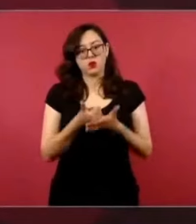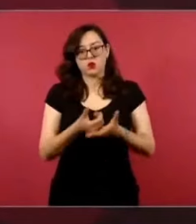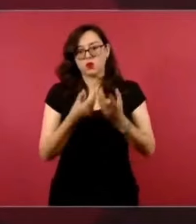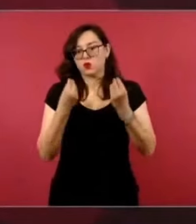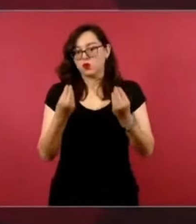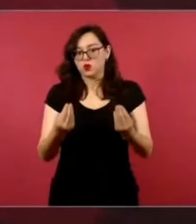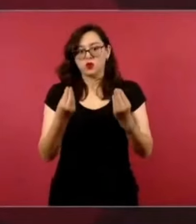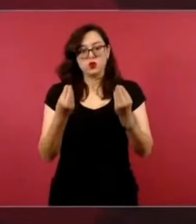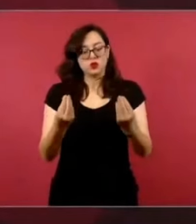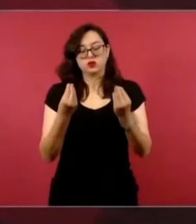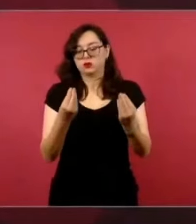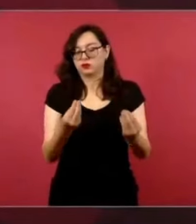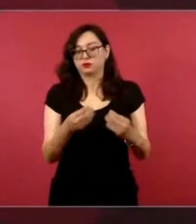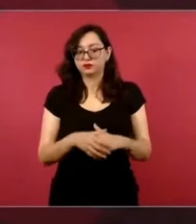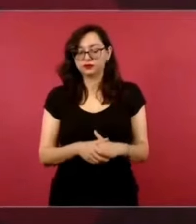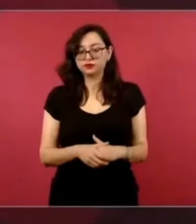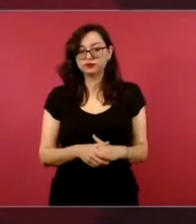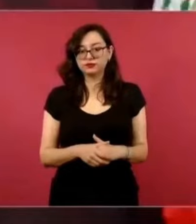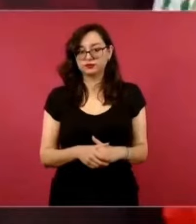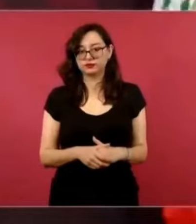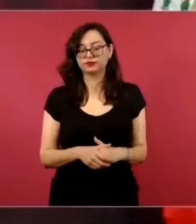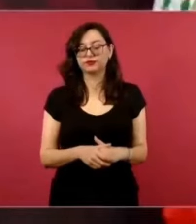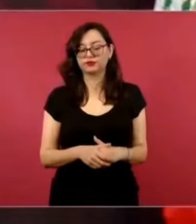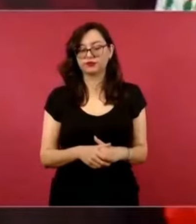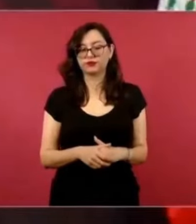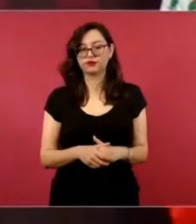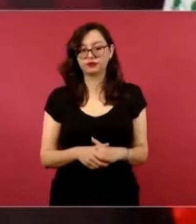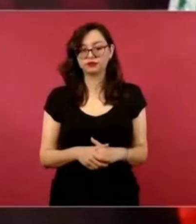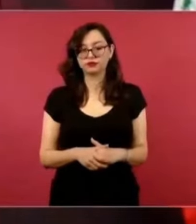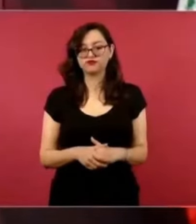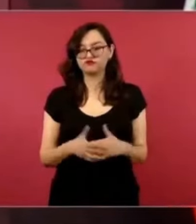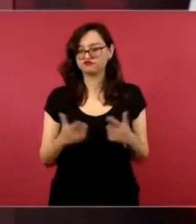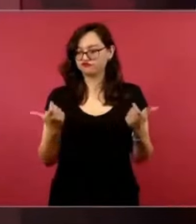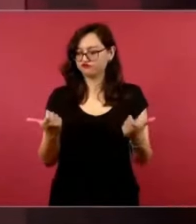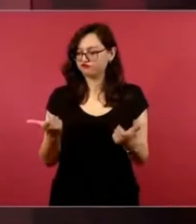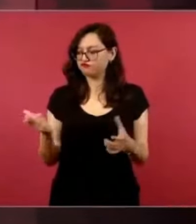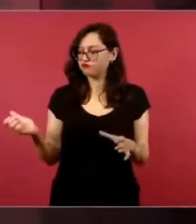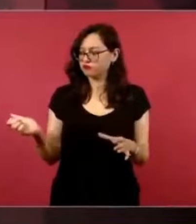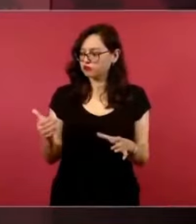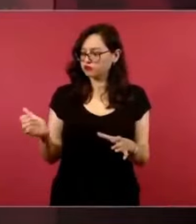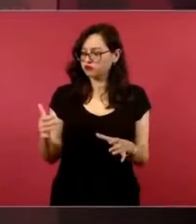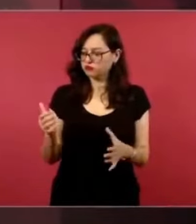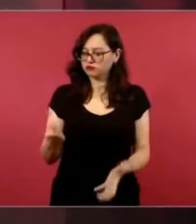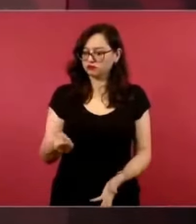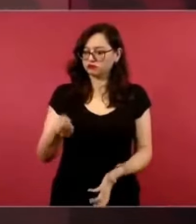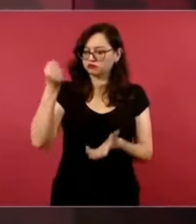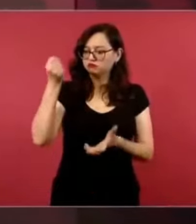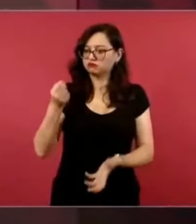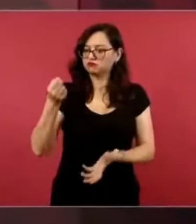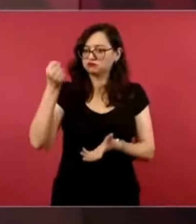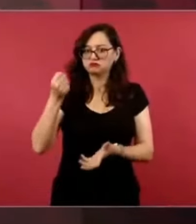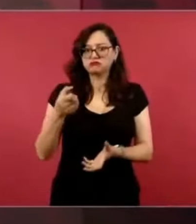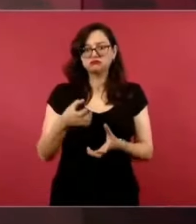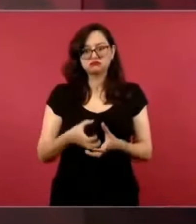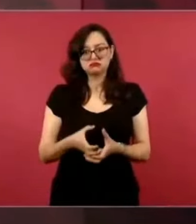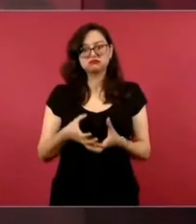resultado. Se ha incrementado el ingreso en las aduanas. Además,